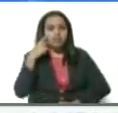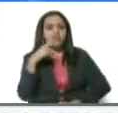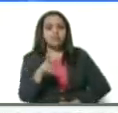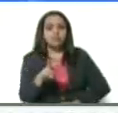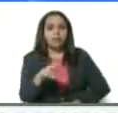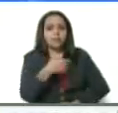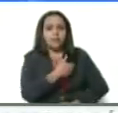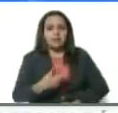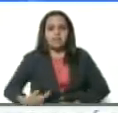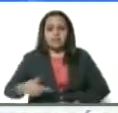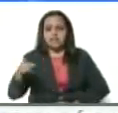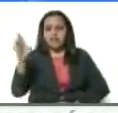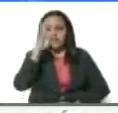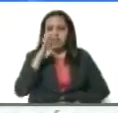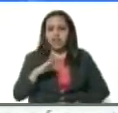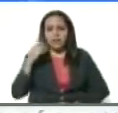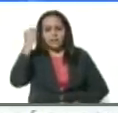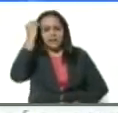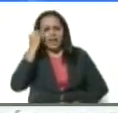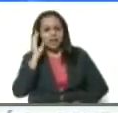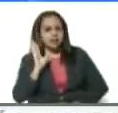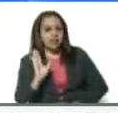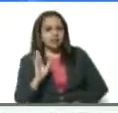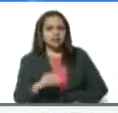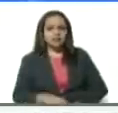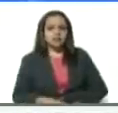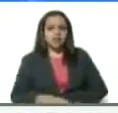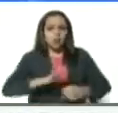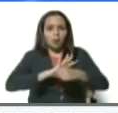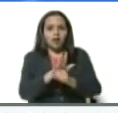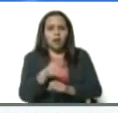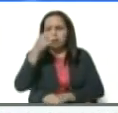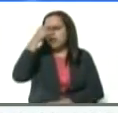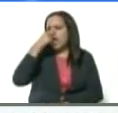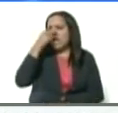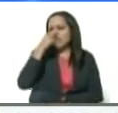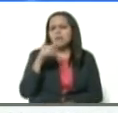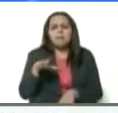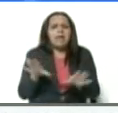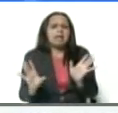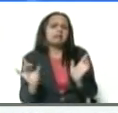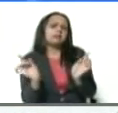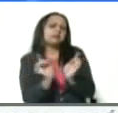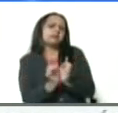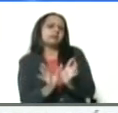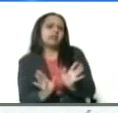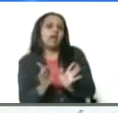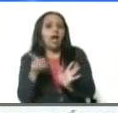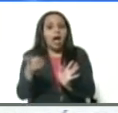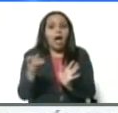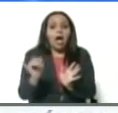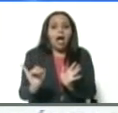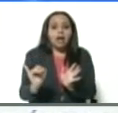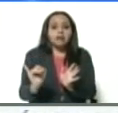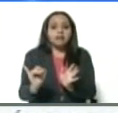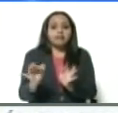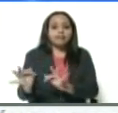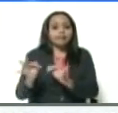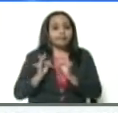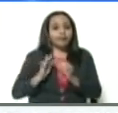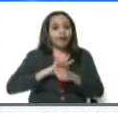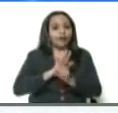de este país, que considera que el coronavirus es una gripeciña, ahí está, con coronavirus